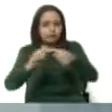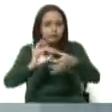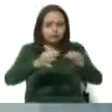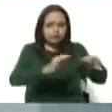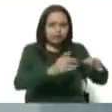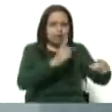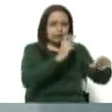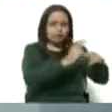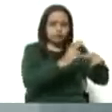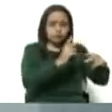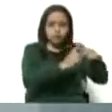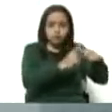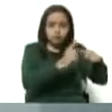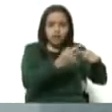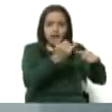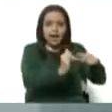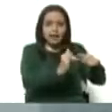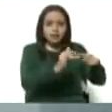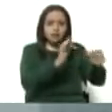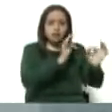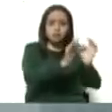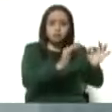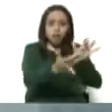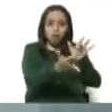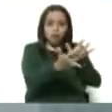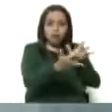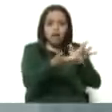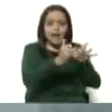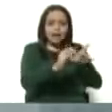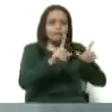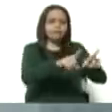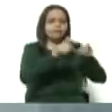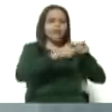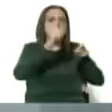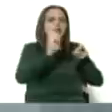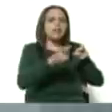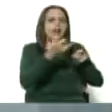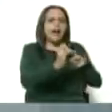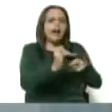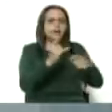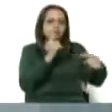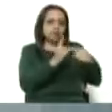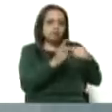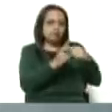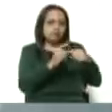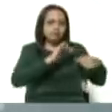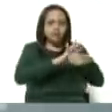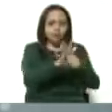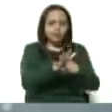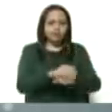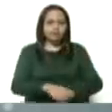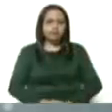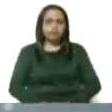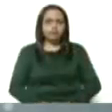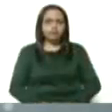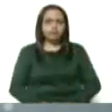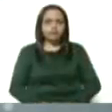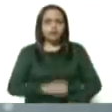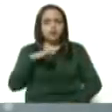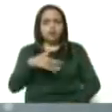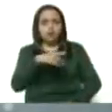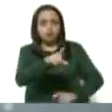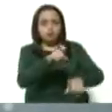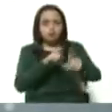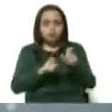que había tenido contacto con un caso positivo, pues resultó también con diagnóstico de COVID-19. Y uno fue captado en la